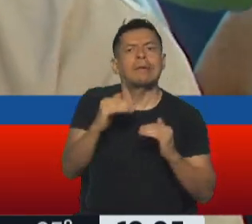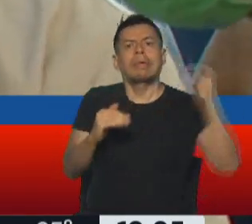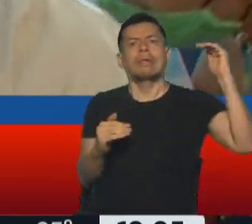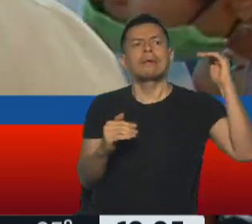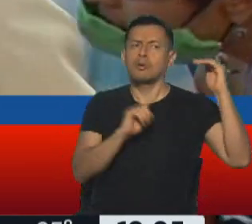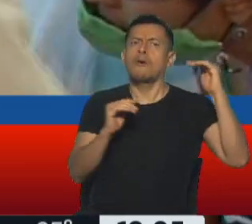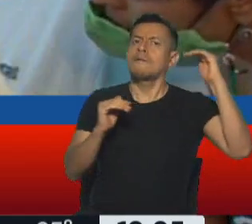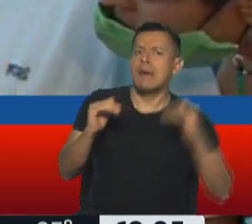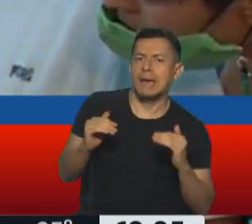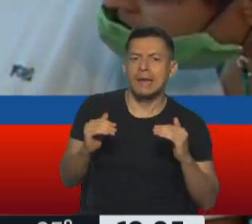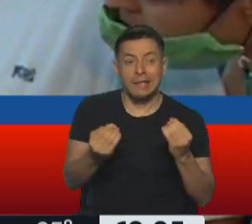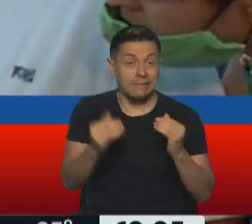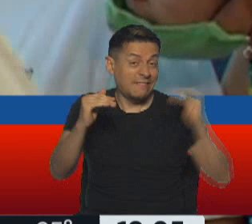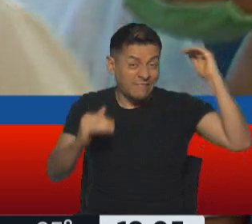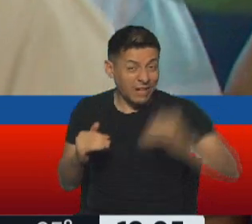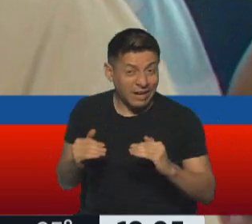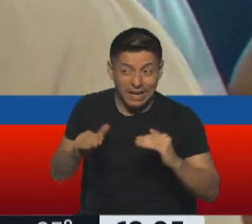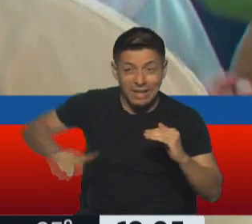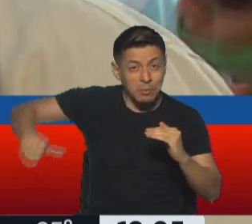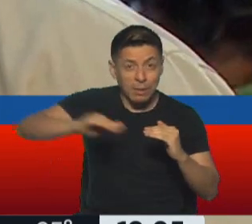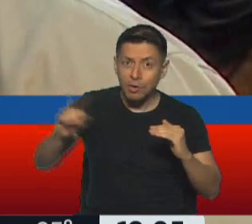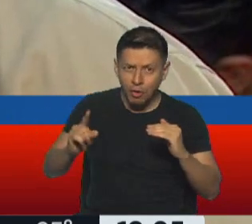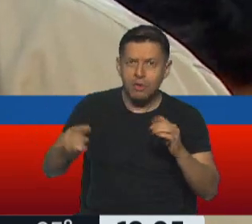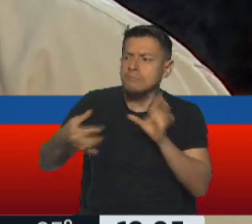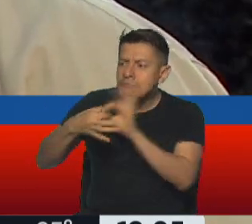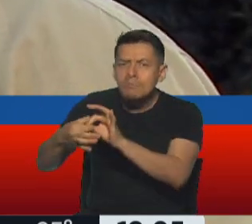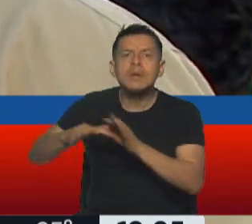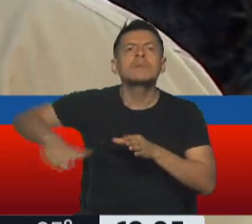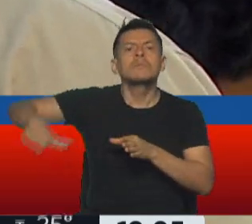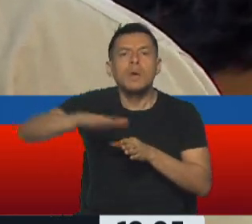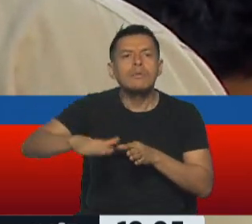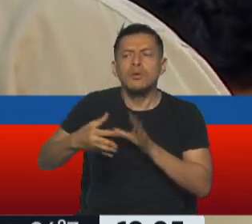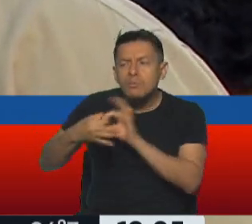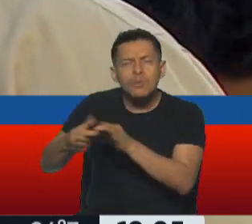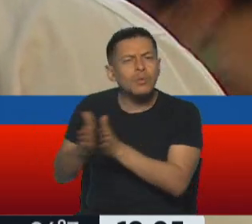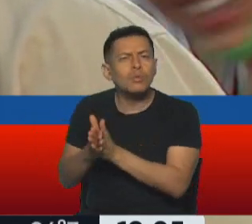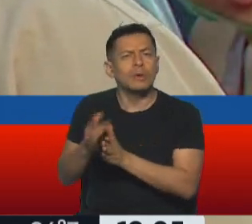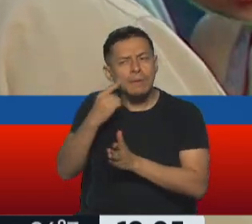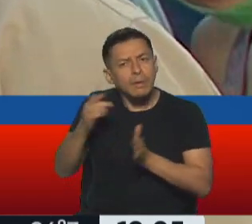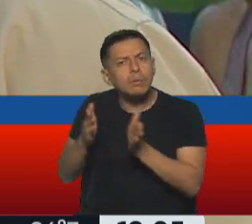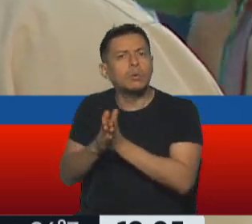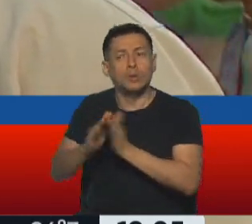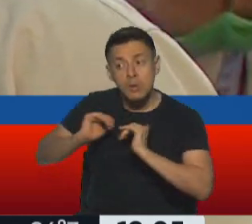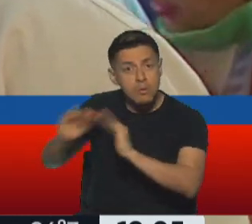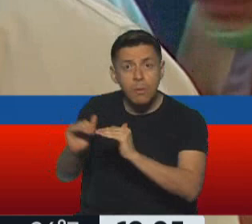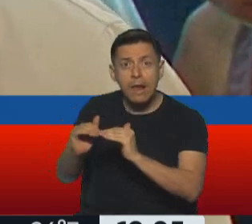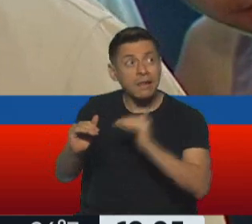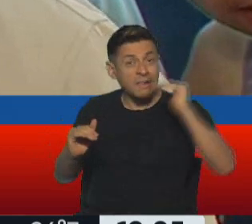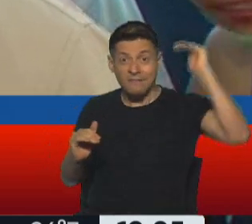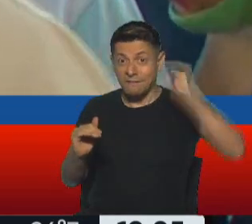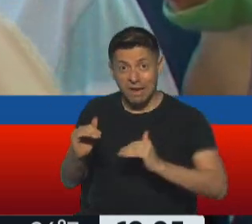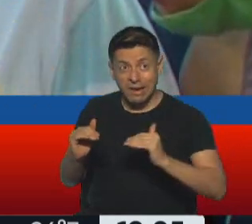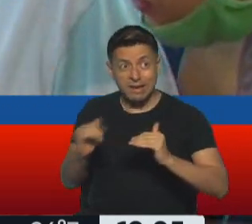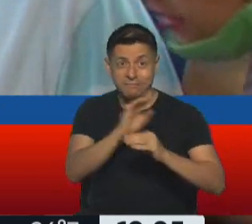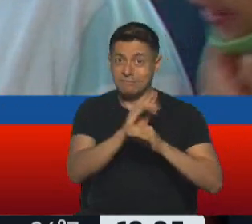territorio? No. Uno no baja al territorio, uno convive y hace su vida con los compañeros de igual a igual, y el que tiene que bajar es porque está en un lugar